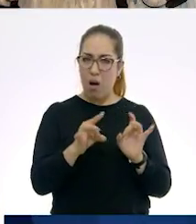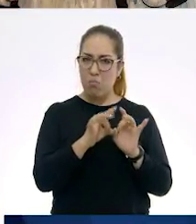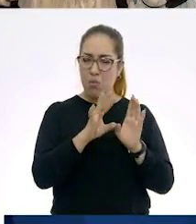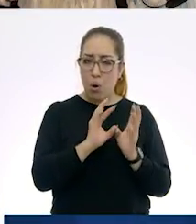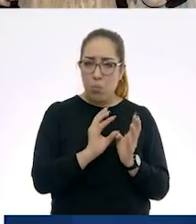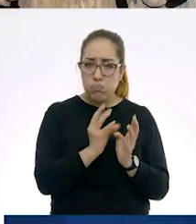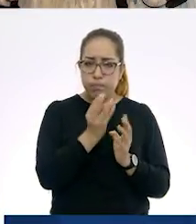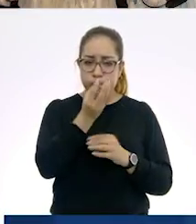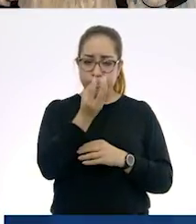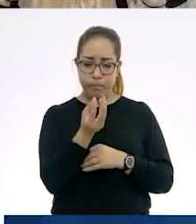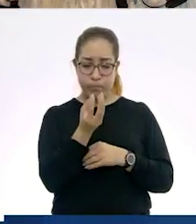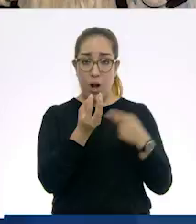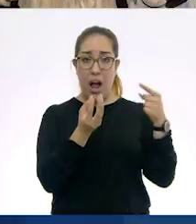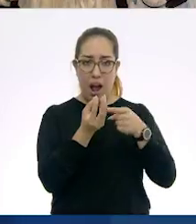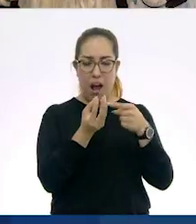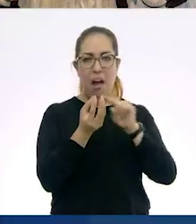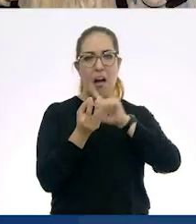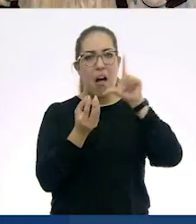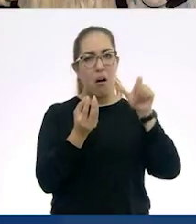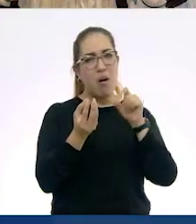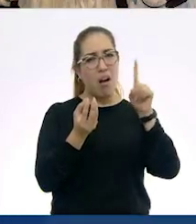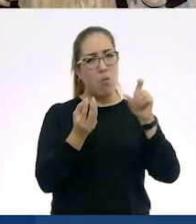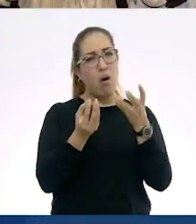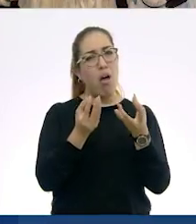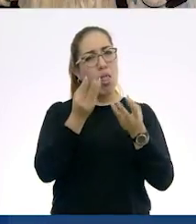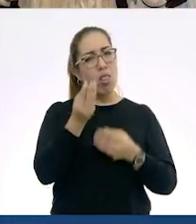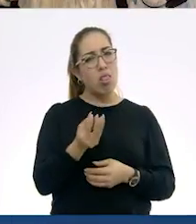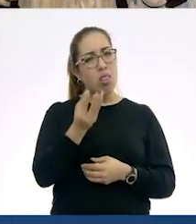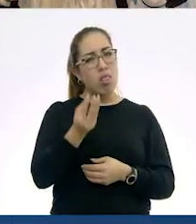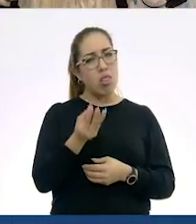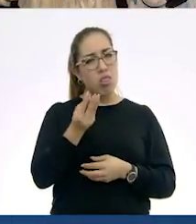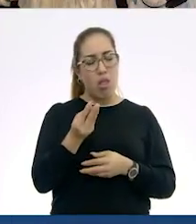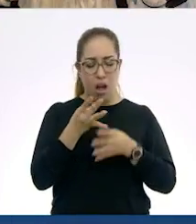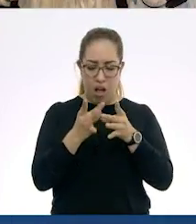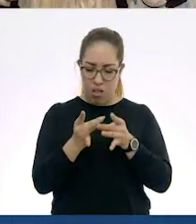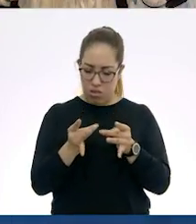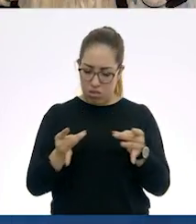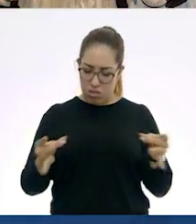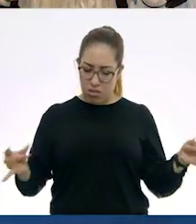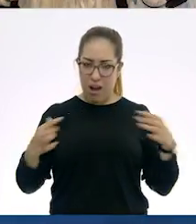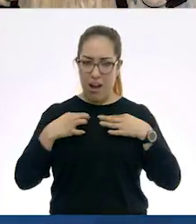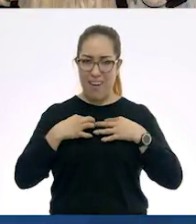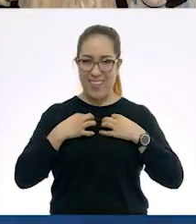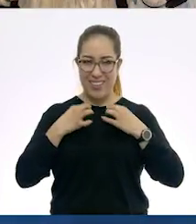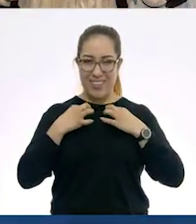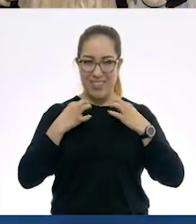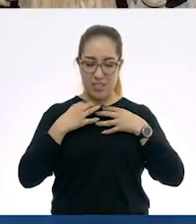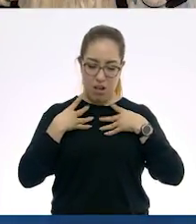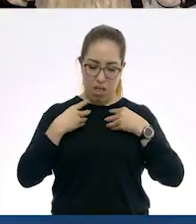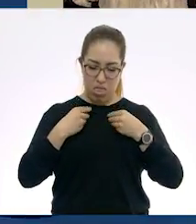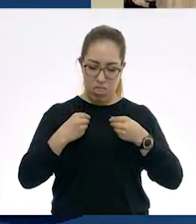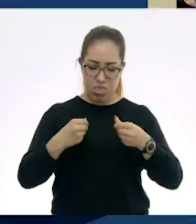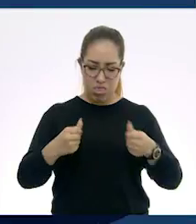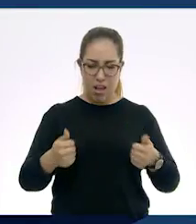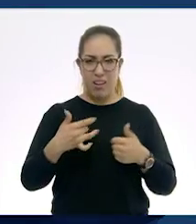cual al procesarlo, al humedecerlo, se podía desprender una especie de hilo con el cual podrían fabricar telas y